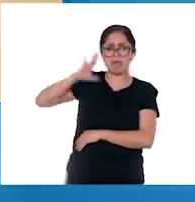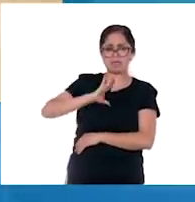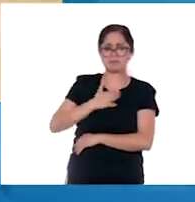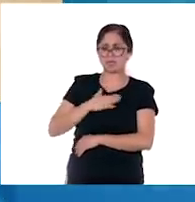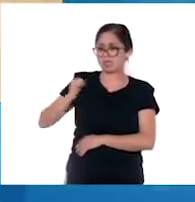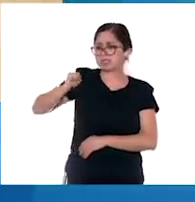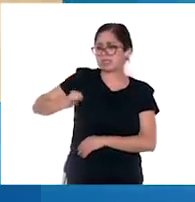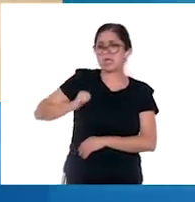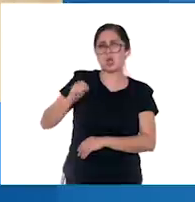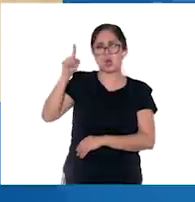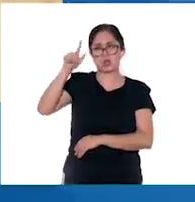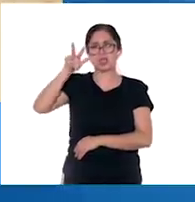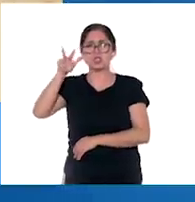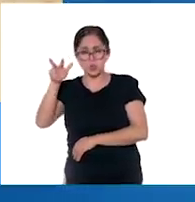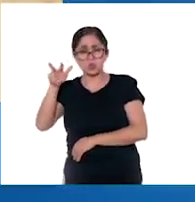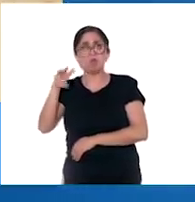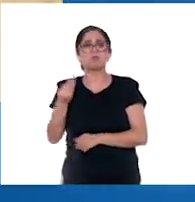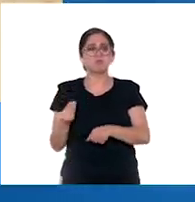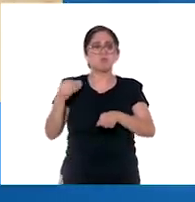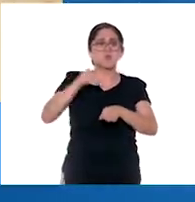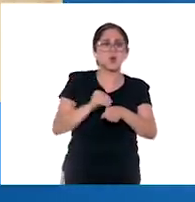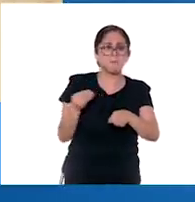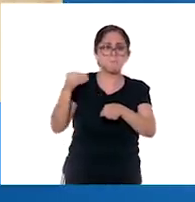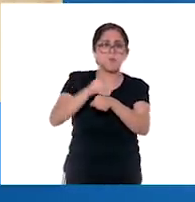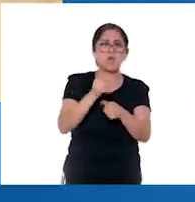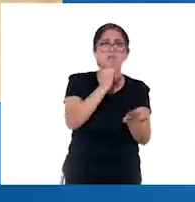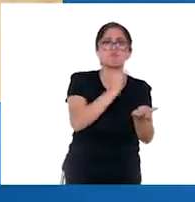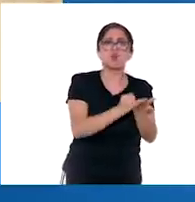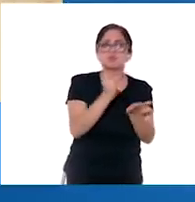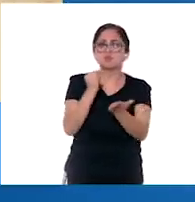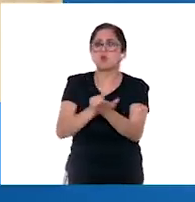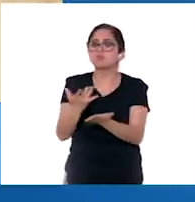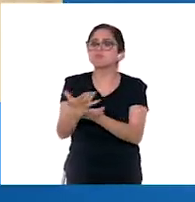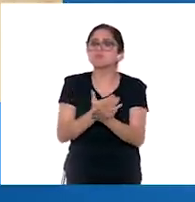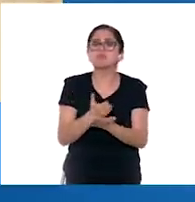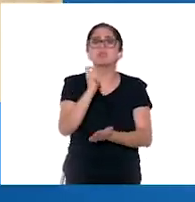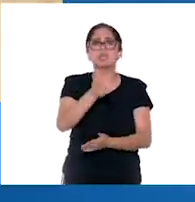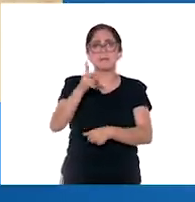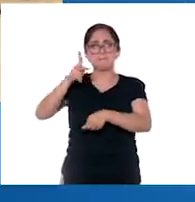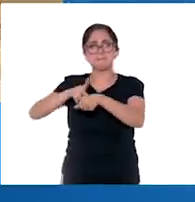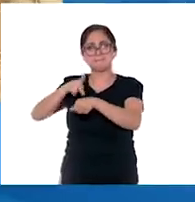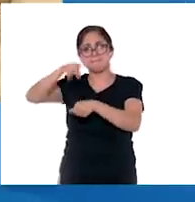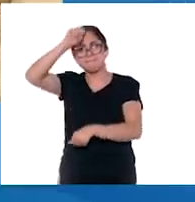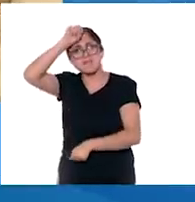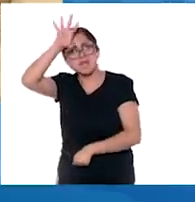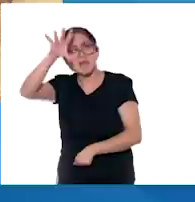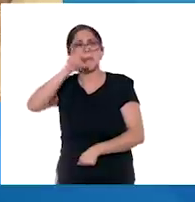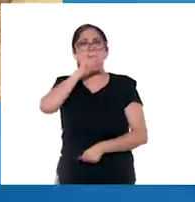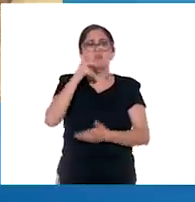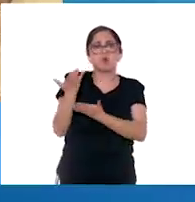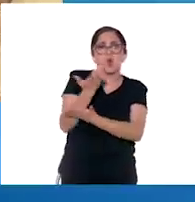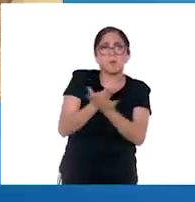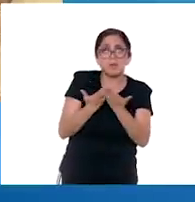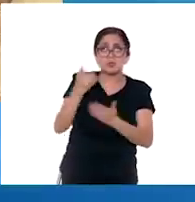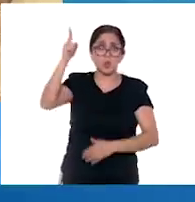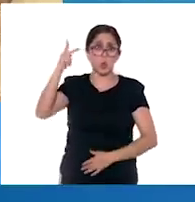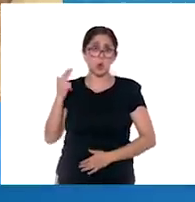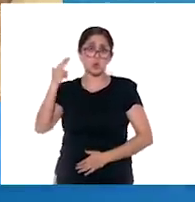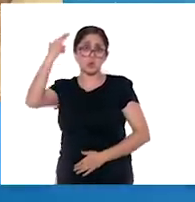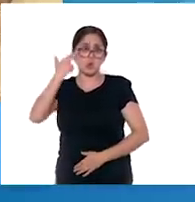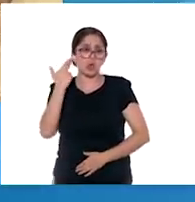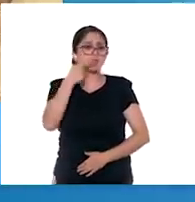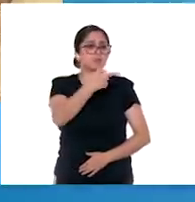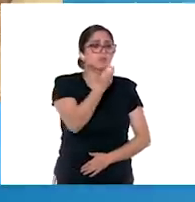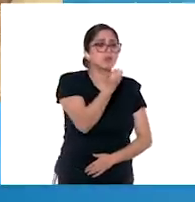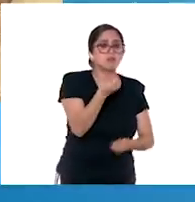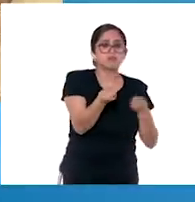XVIII, establecieron impuestos a las actividades productivas, como la minería y el comercio. La corona controló una parte del ahorro de